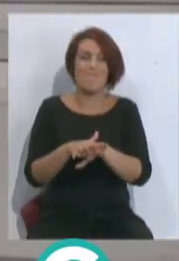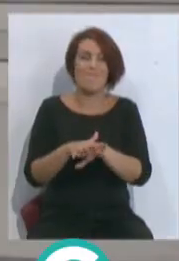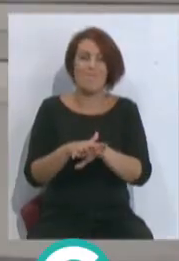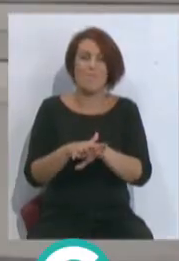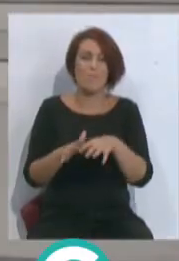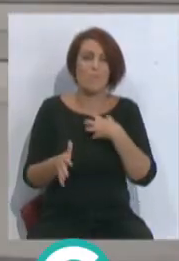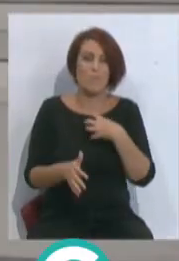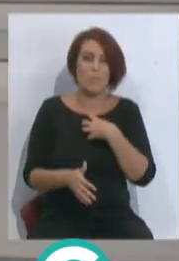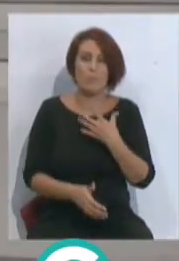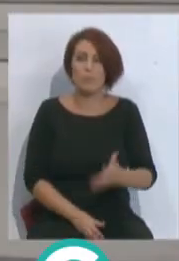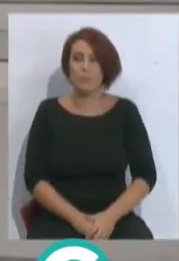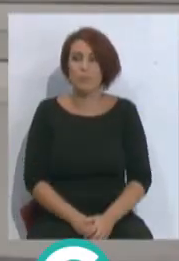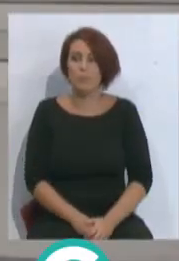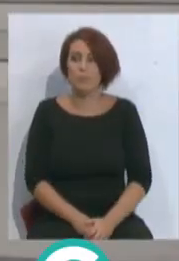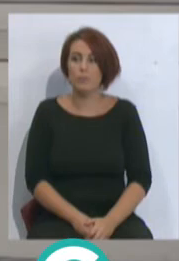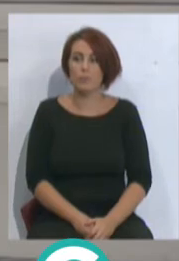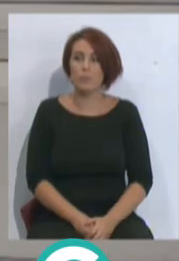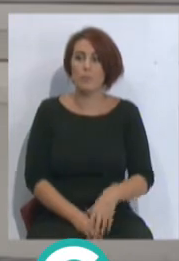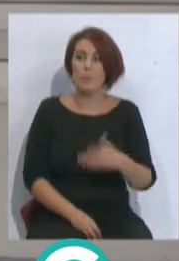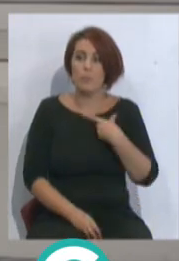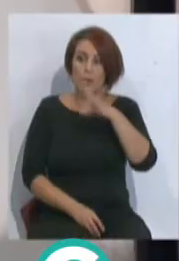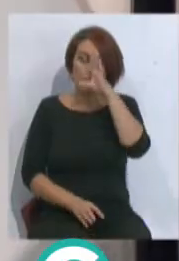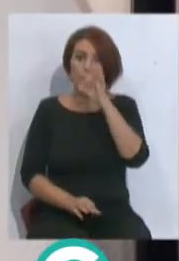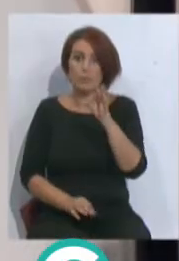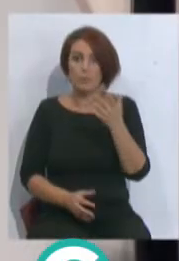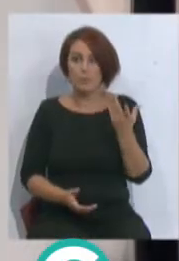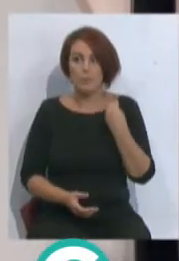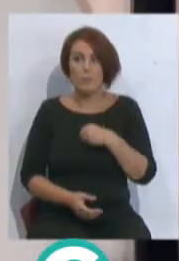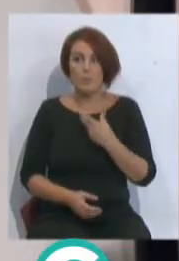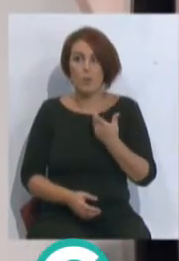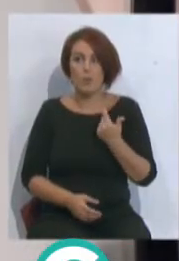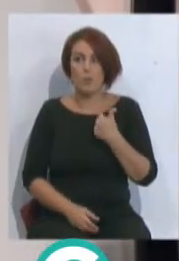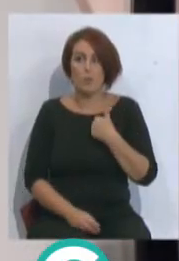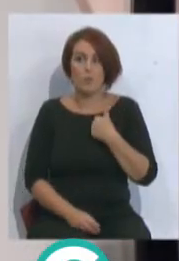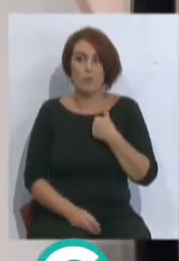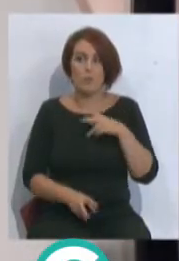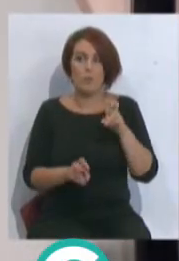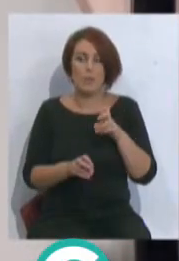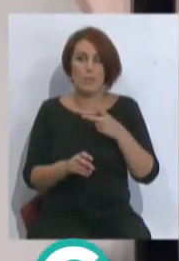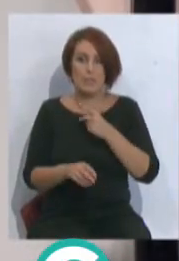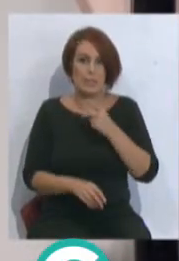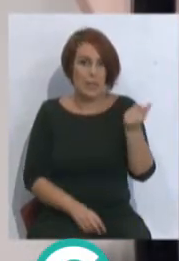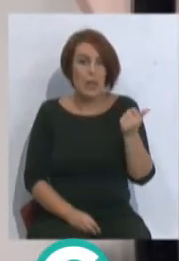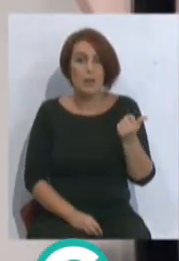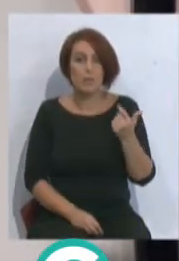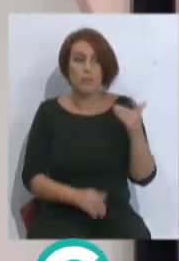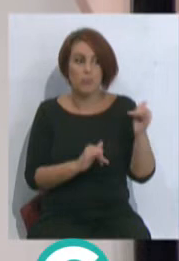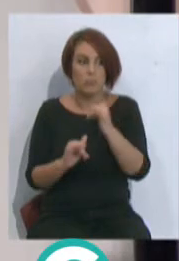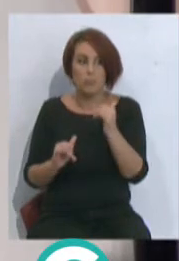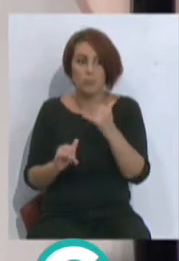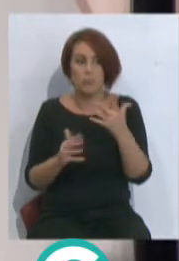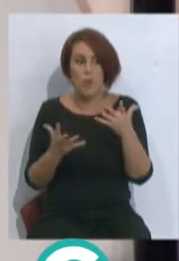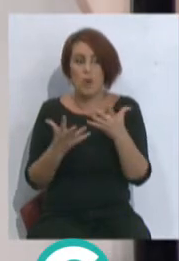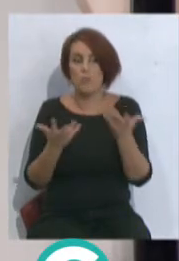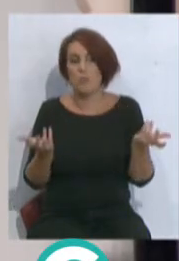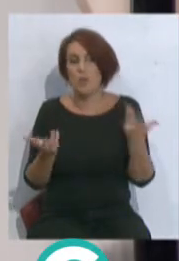a Chico Linares. Pero si eso es lo que me he confuso. Con eso de la salida, yo entiendo, no te grabes,